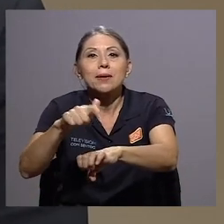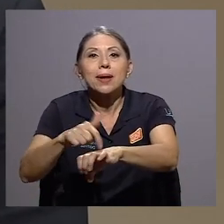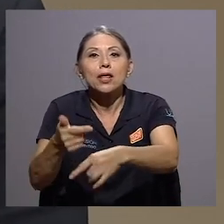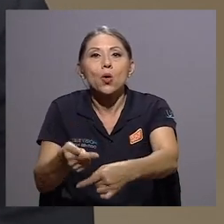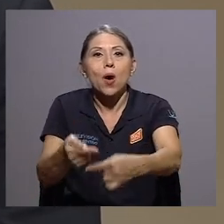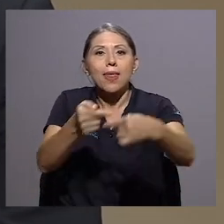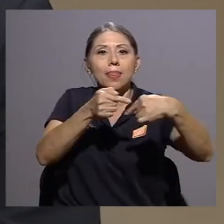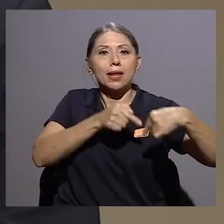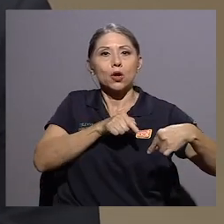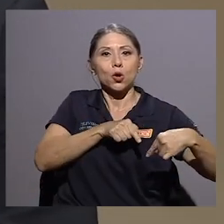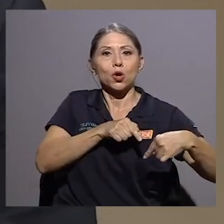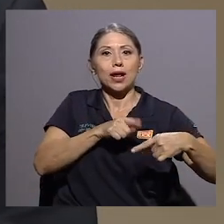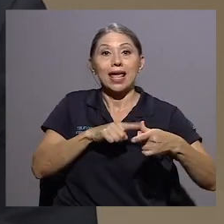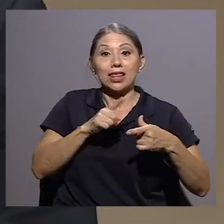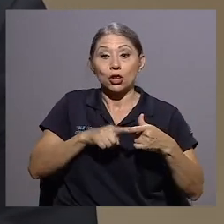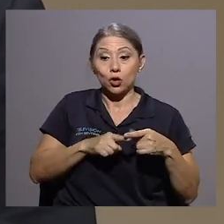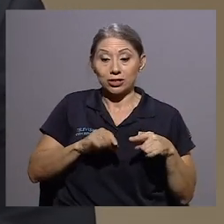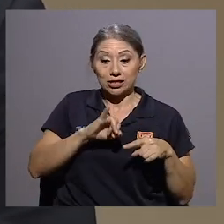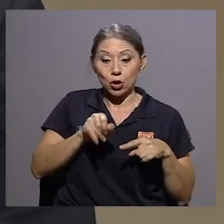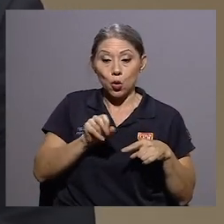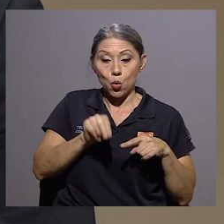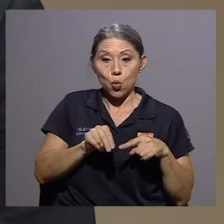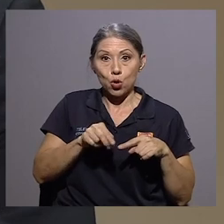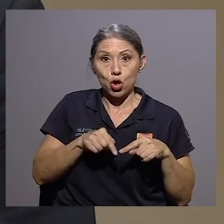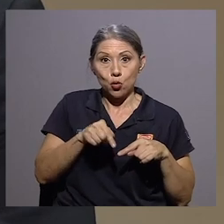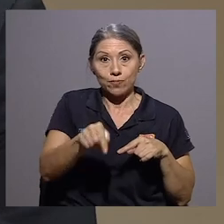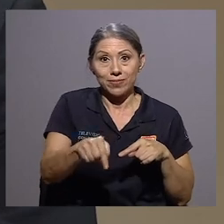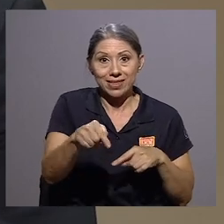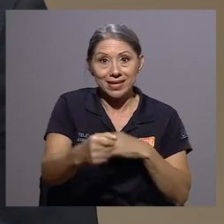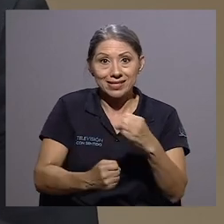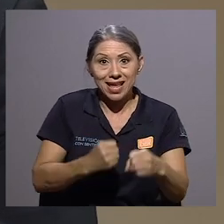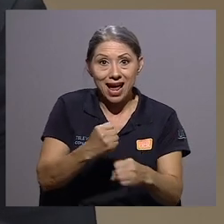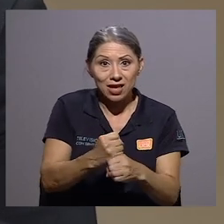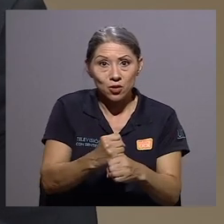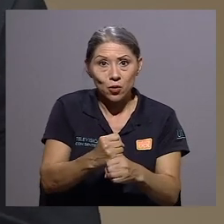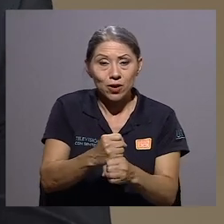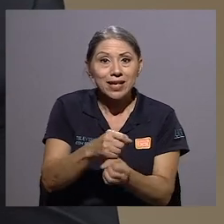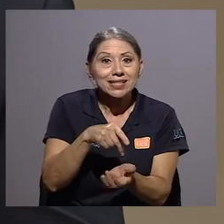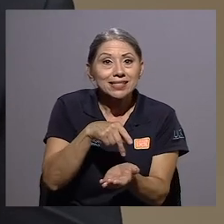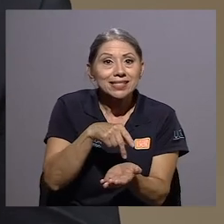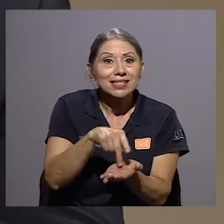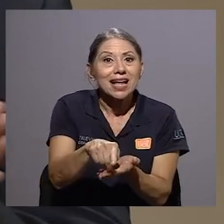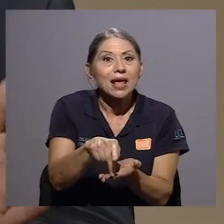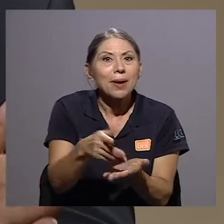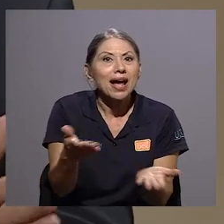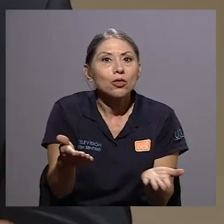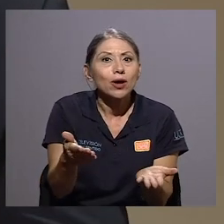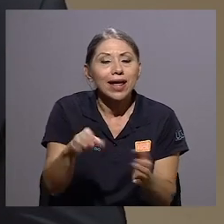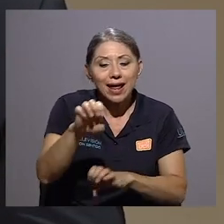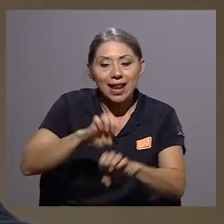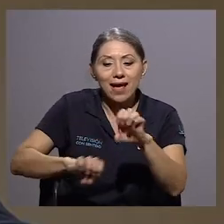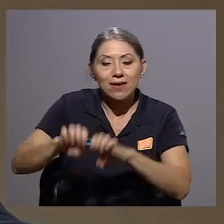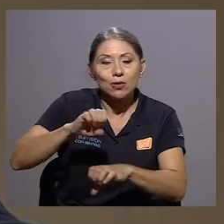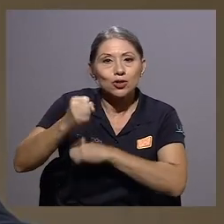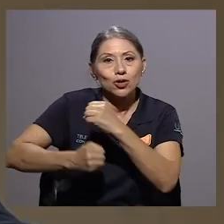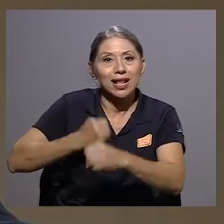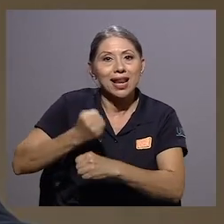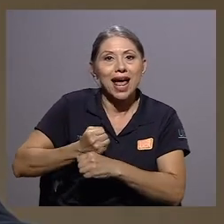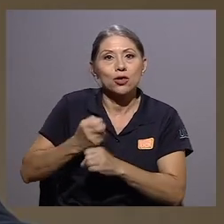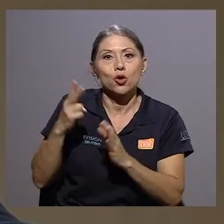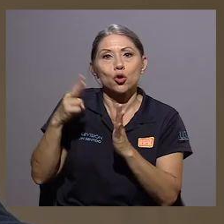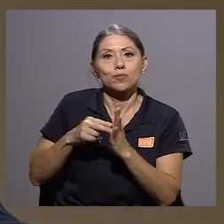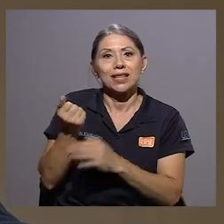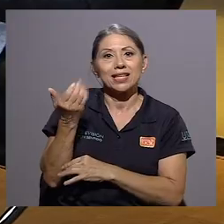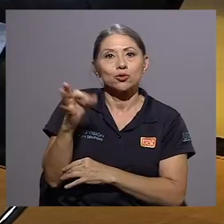En este caso, a junio de 2020 lo que se estaría pagando es la evaluación del 2019. Así es. Bueno,